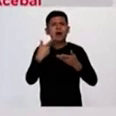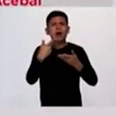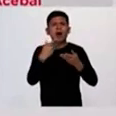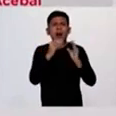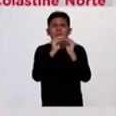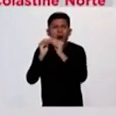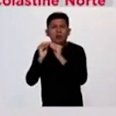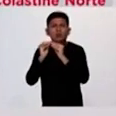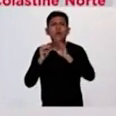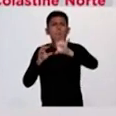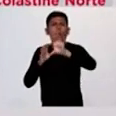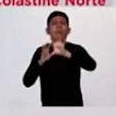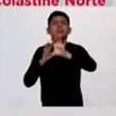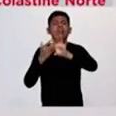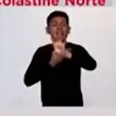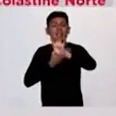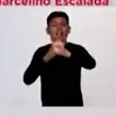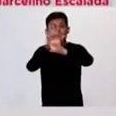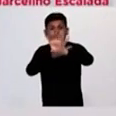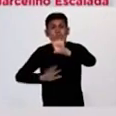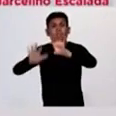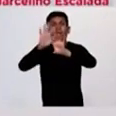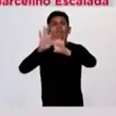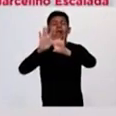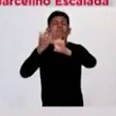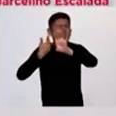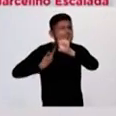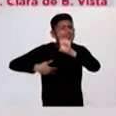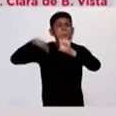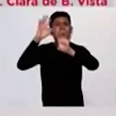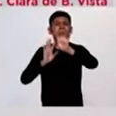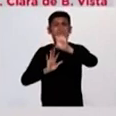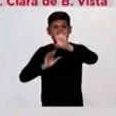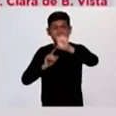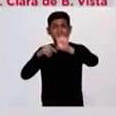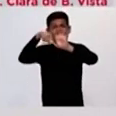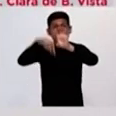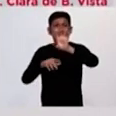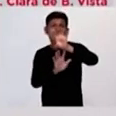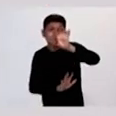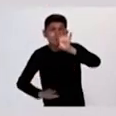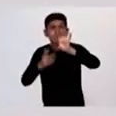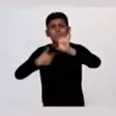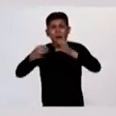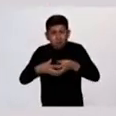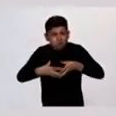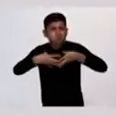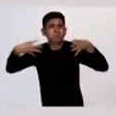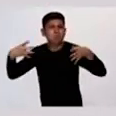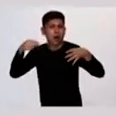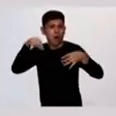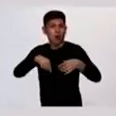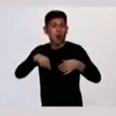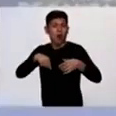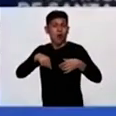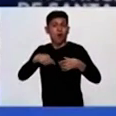de casos en toda la provincia con un fuerte agrupamiento en todo lo que es la región sur, que es donde se está viendo